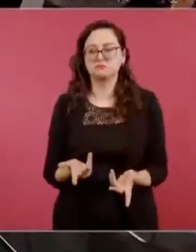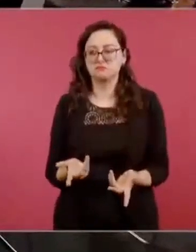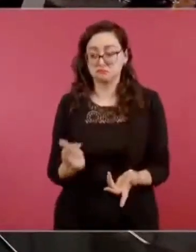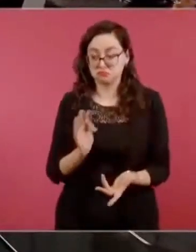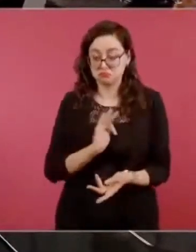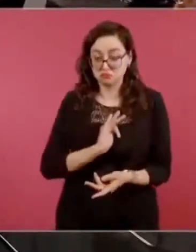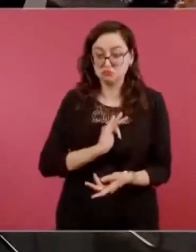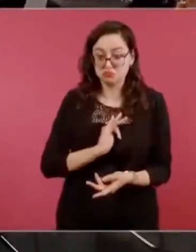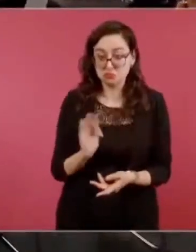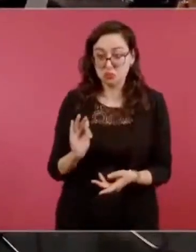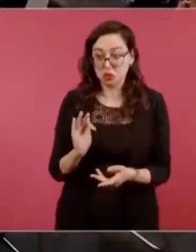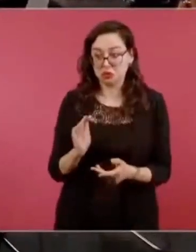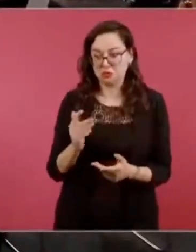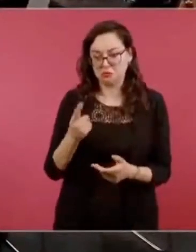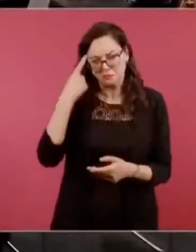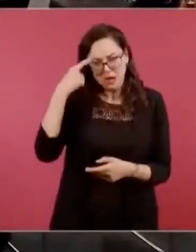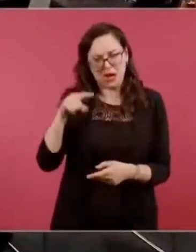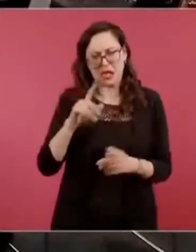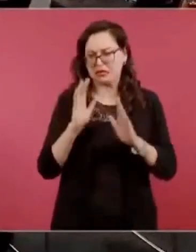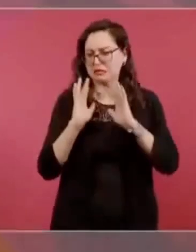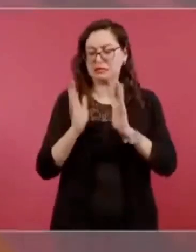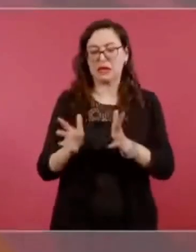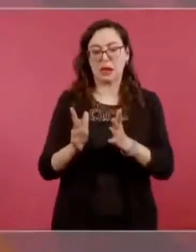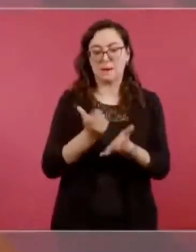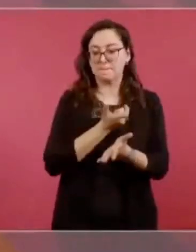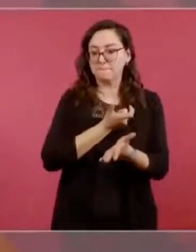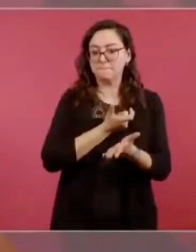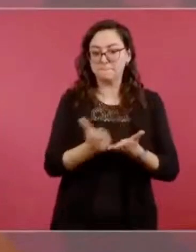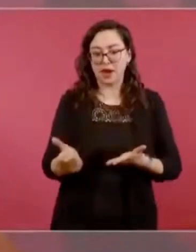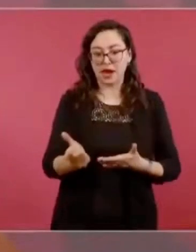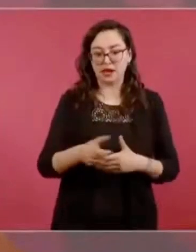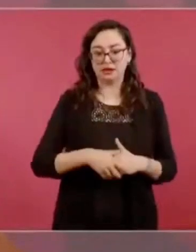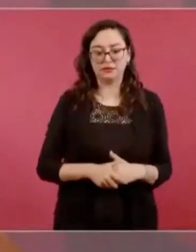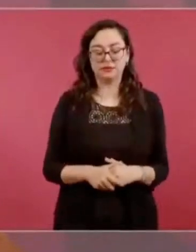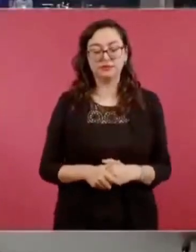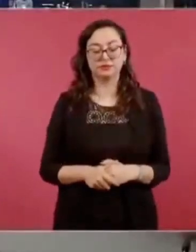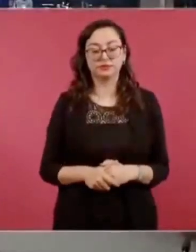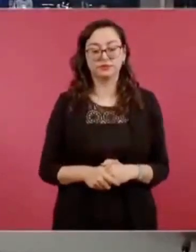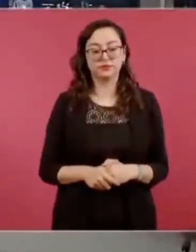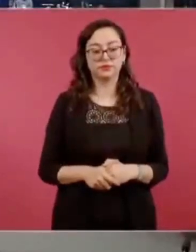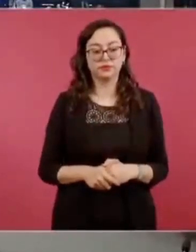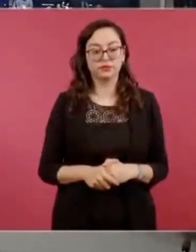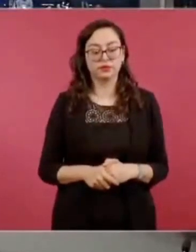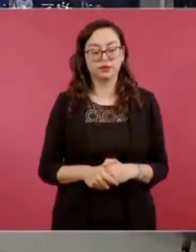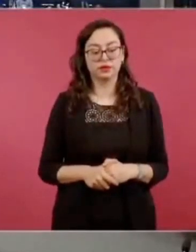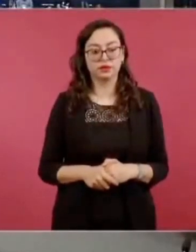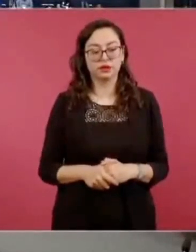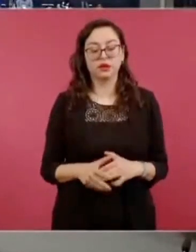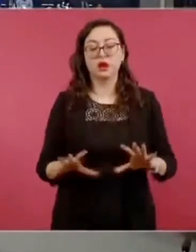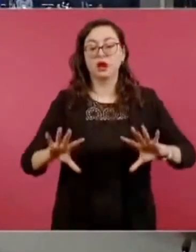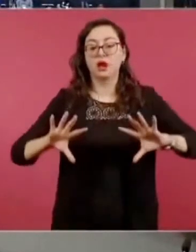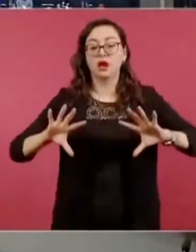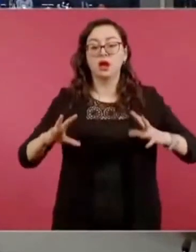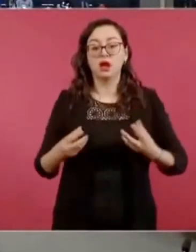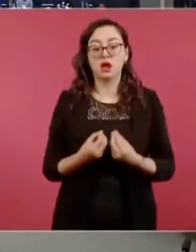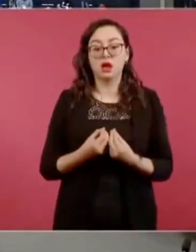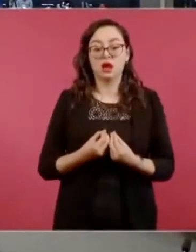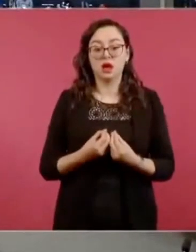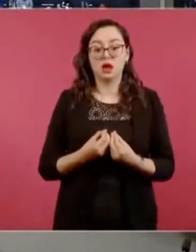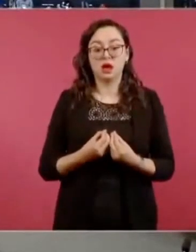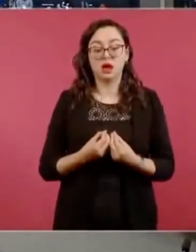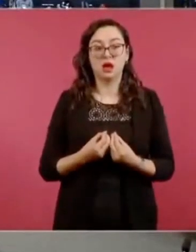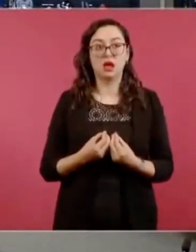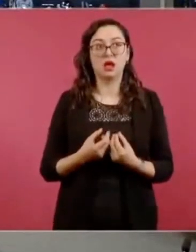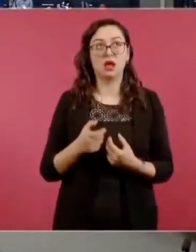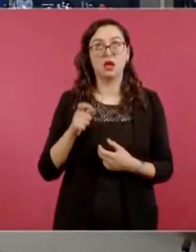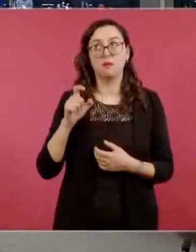descontar. Más o menos, ¿qué parte podría ser del total del adeudo, presidente? Desde el total de los 20 mil en